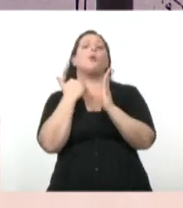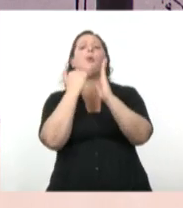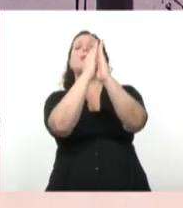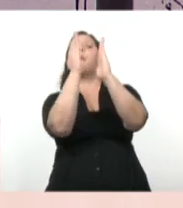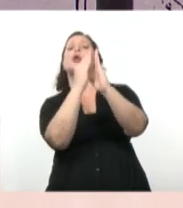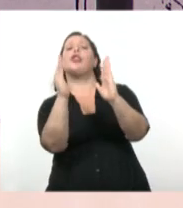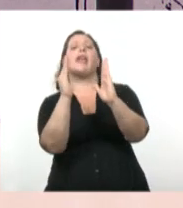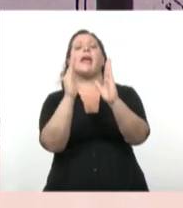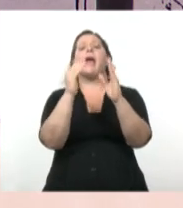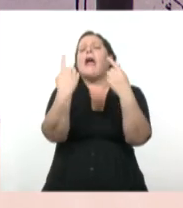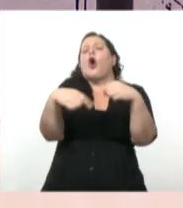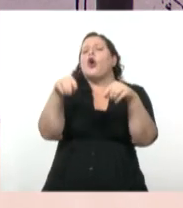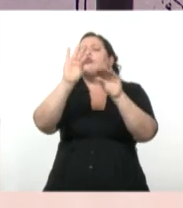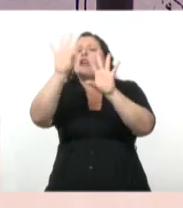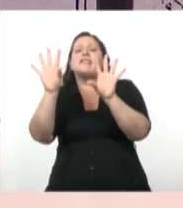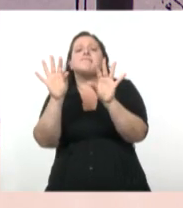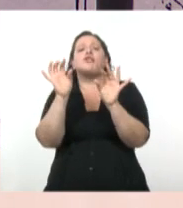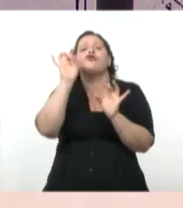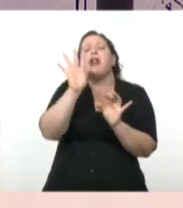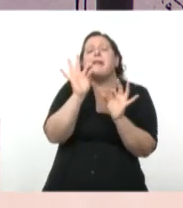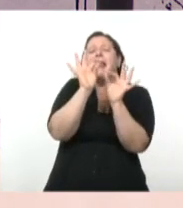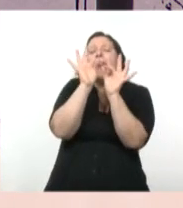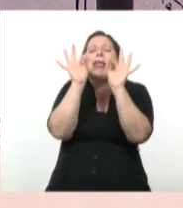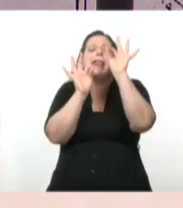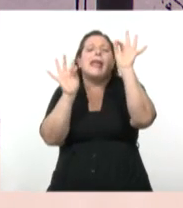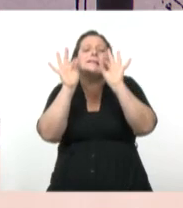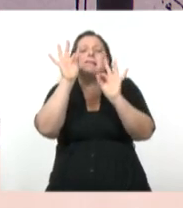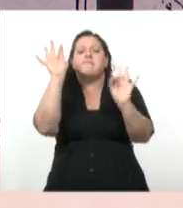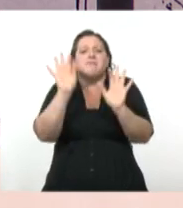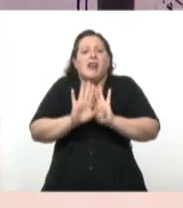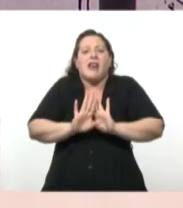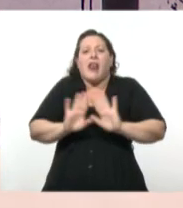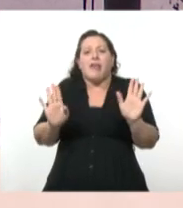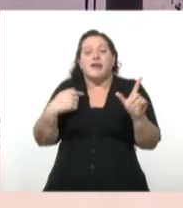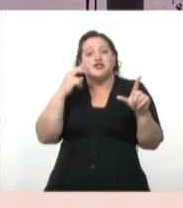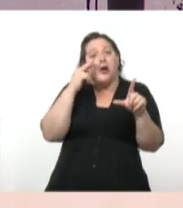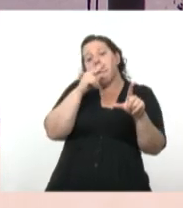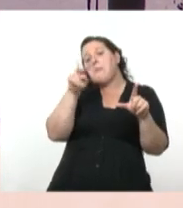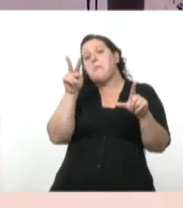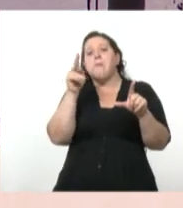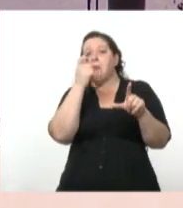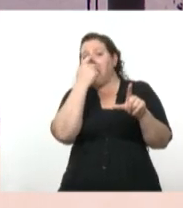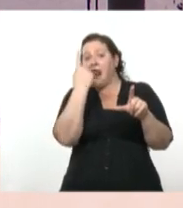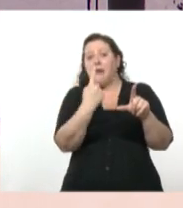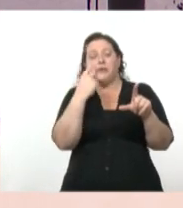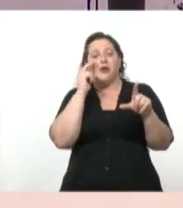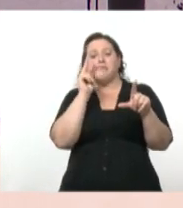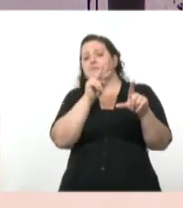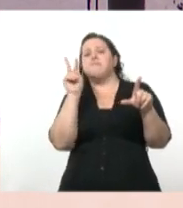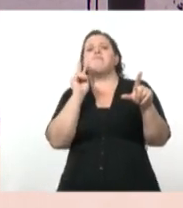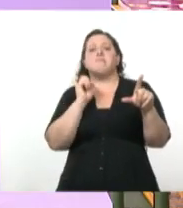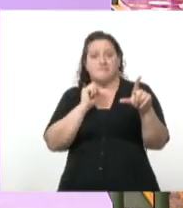solo con líneas. Solo con líneas. Solo con líneas. Las líneas hacen que en la mirada rápida, si yo te mostrara esto y te lo sacara rápidamente,